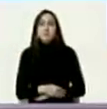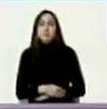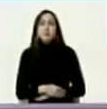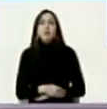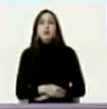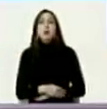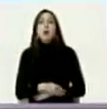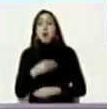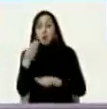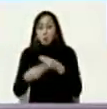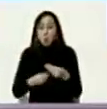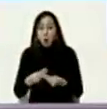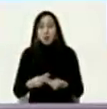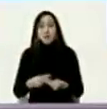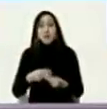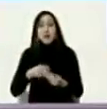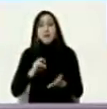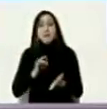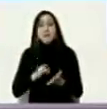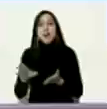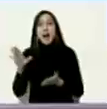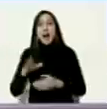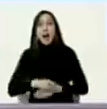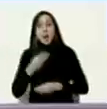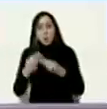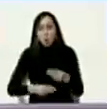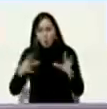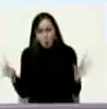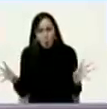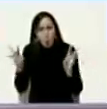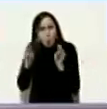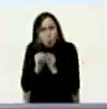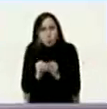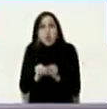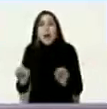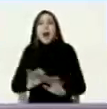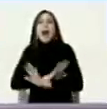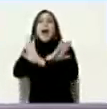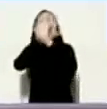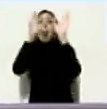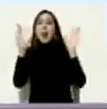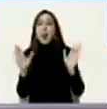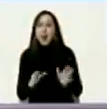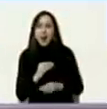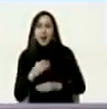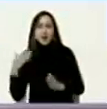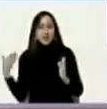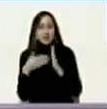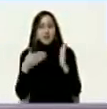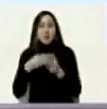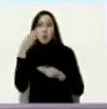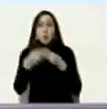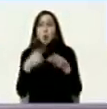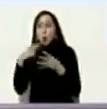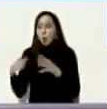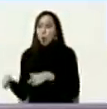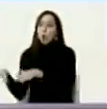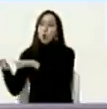y que deben sacar conclusiones muy claras en sus amenazas a las otras regiones del mundo